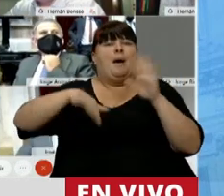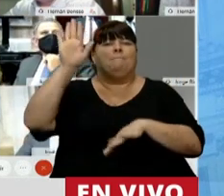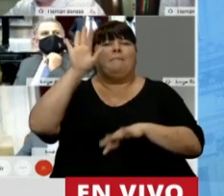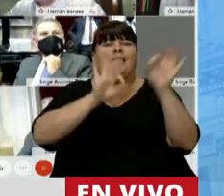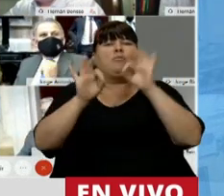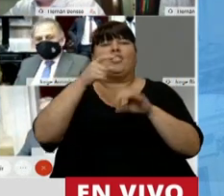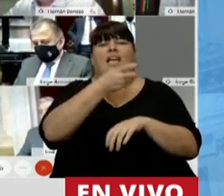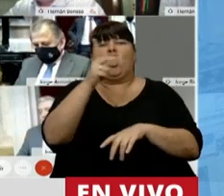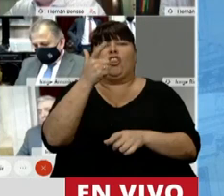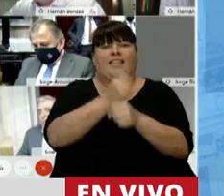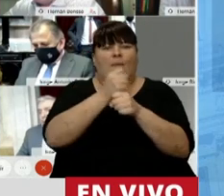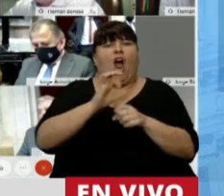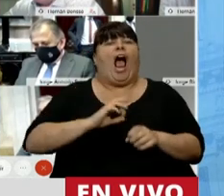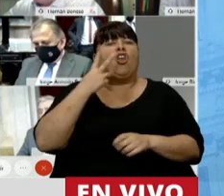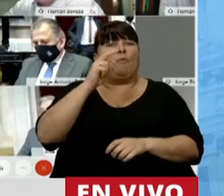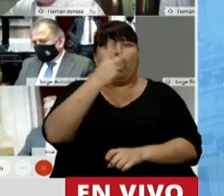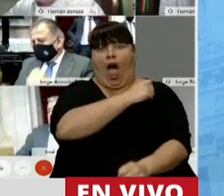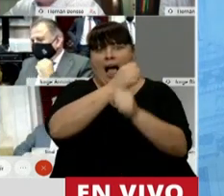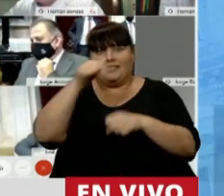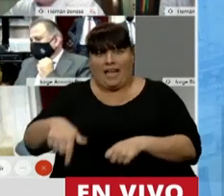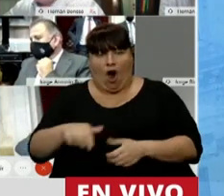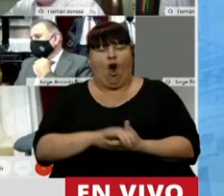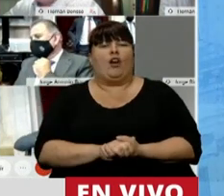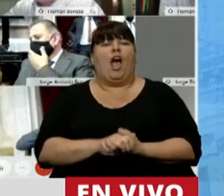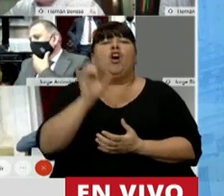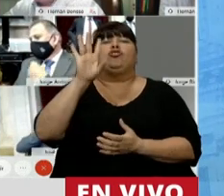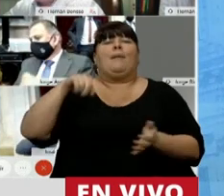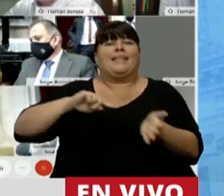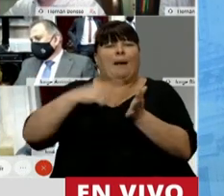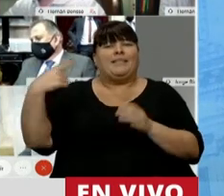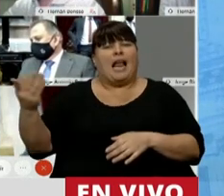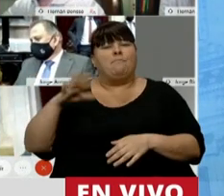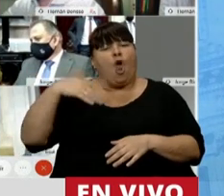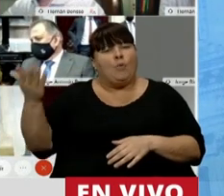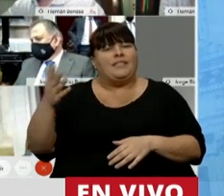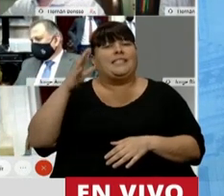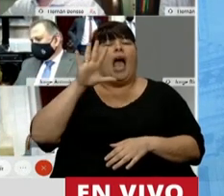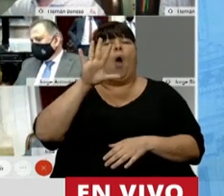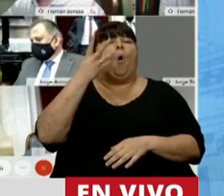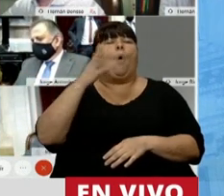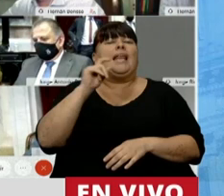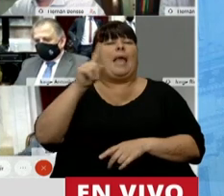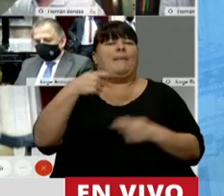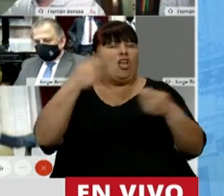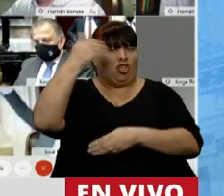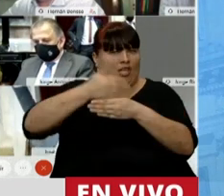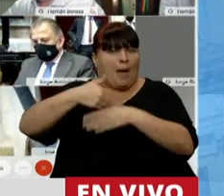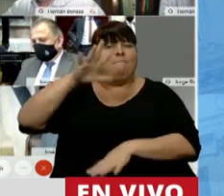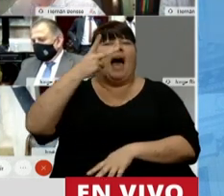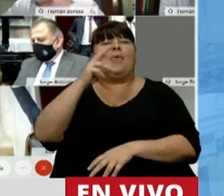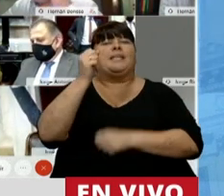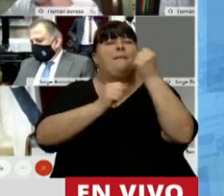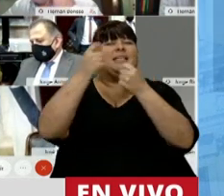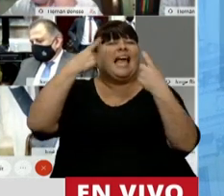tasa de desocupación desde el 2002. Solo en el AMBA cerraron 40.000 comercios. Más de 20 empresas